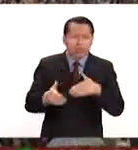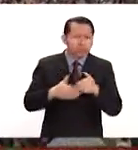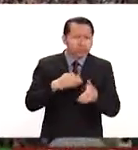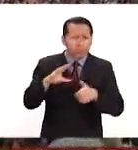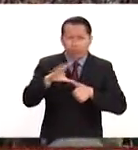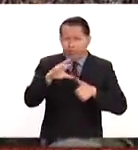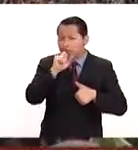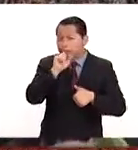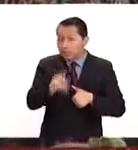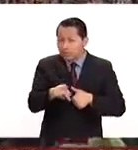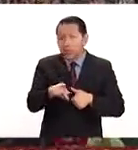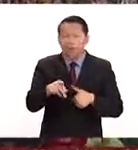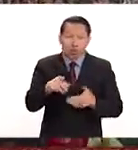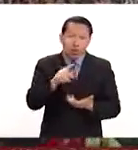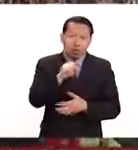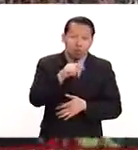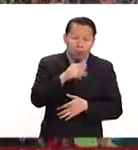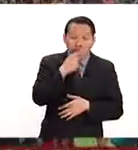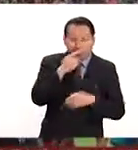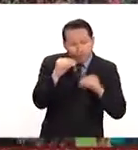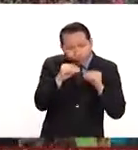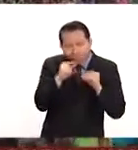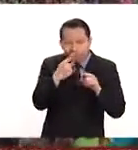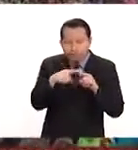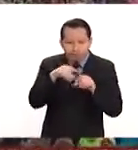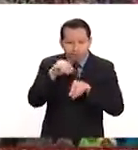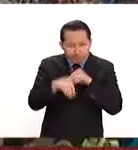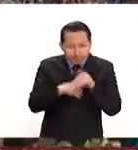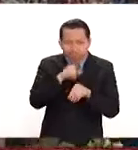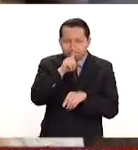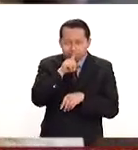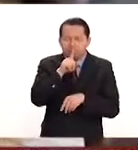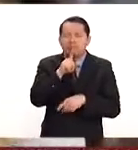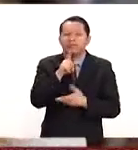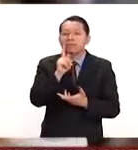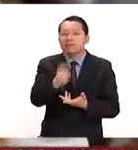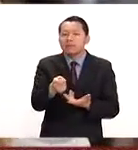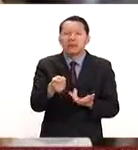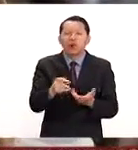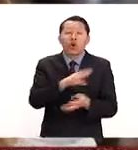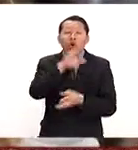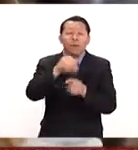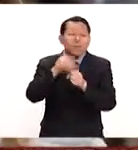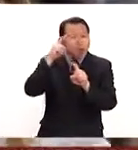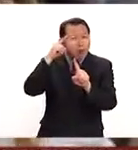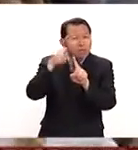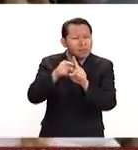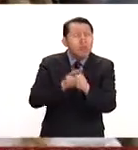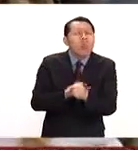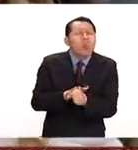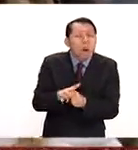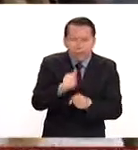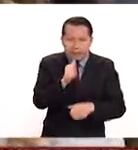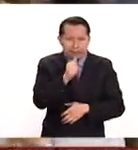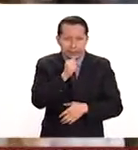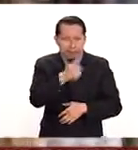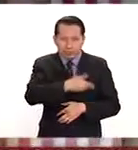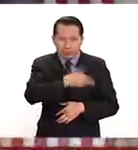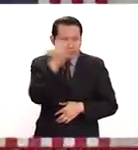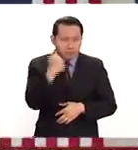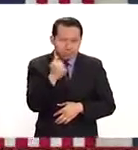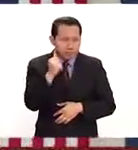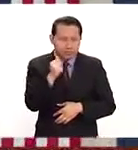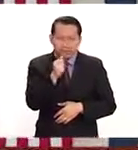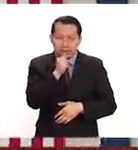Trump ha hablado de renegociarlo. No tenemos todavía, obviamente, detalles de cuáles son los objetivos concretos de la renegociación que